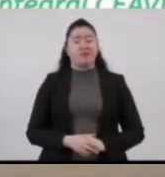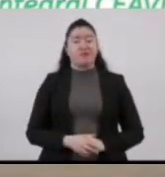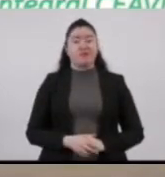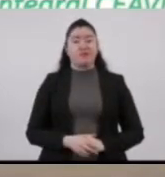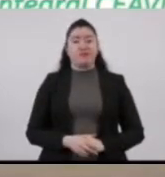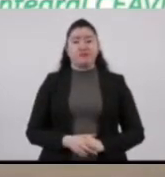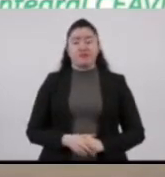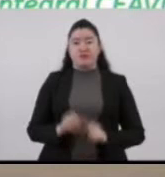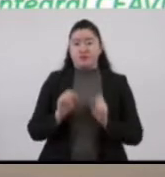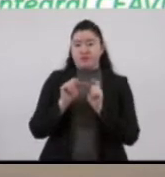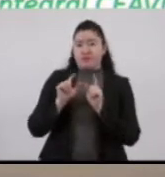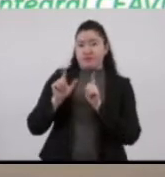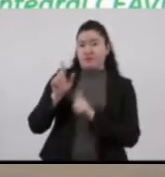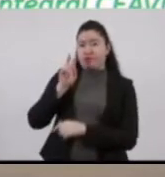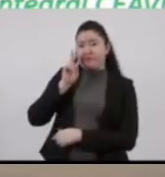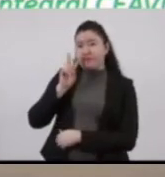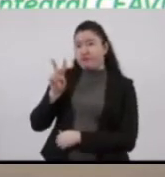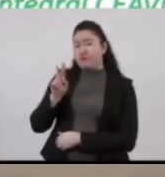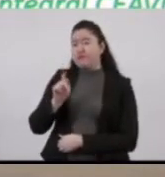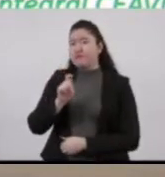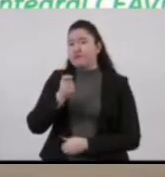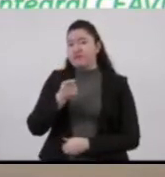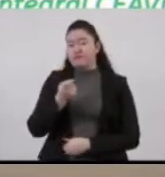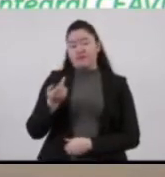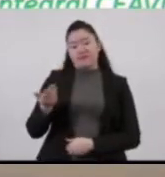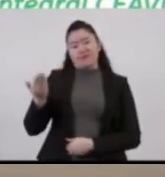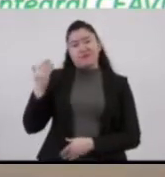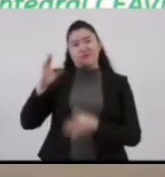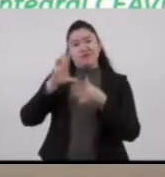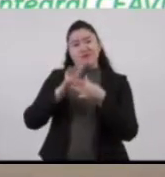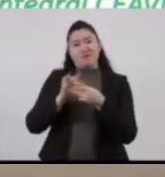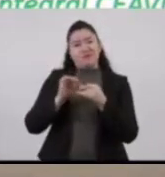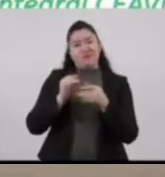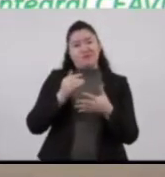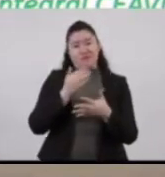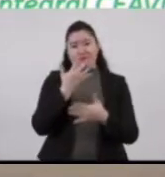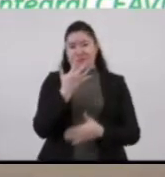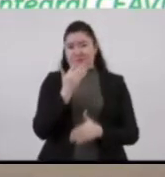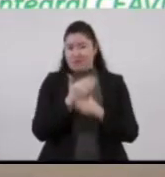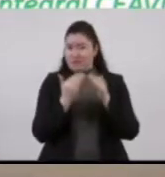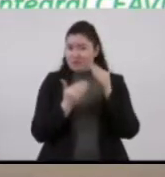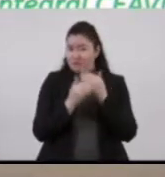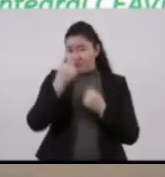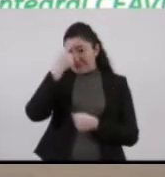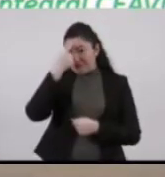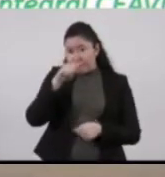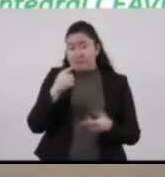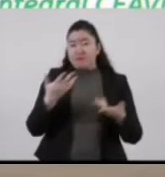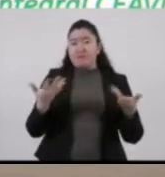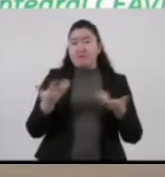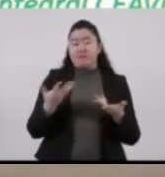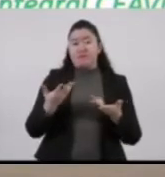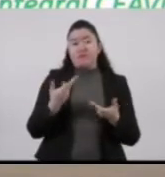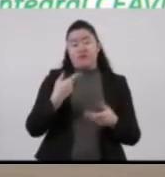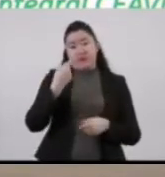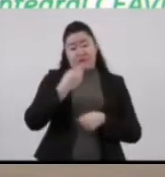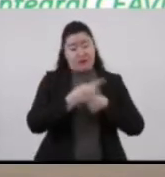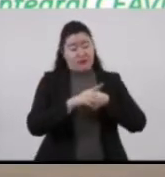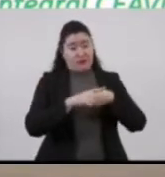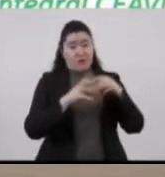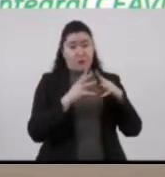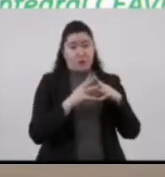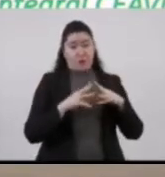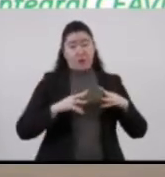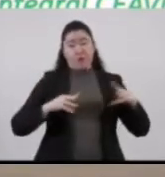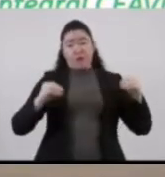También en pantalla he venido precisando las cinco líneas de acción que integran el derecho a una reparación integral del